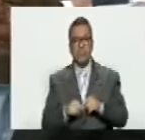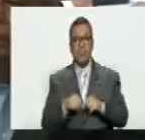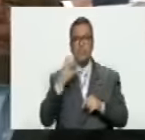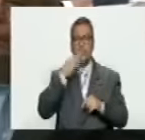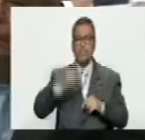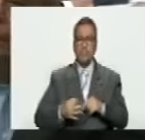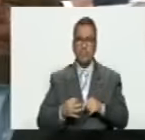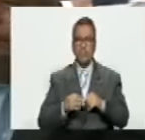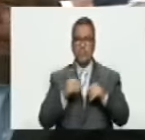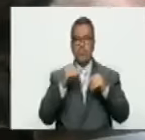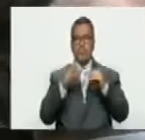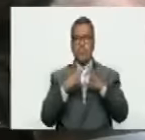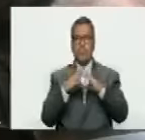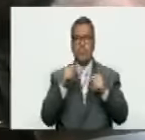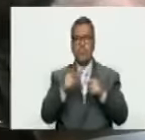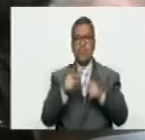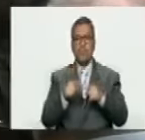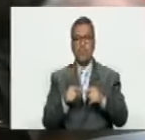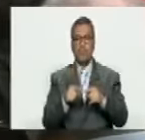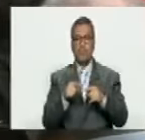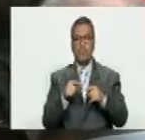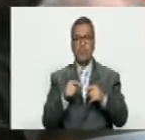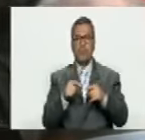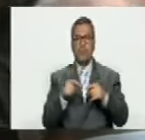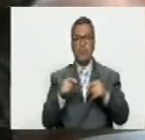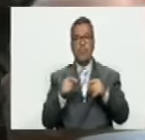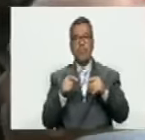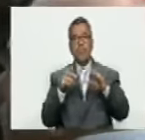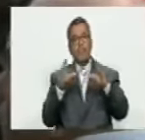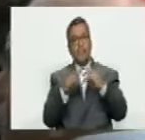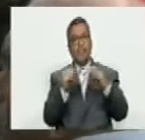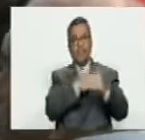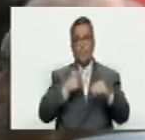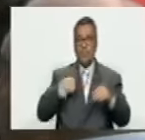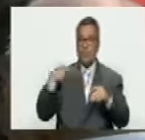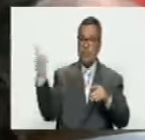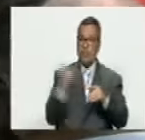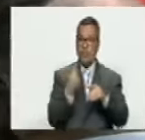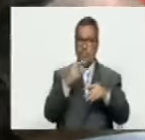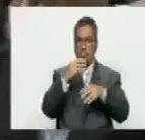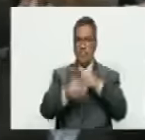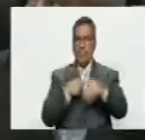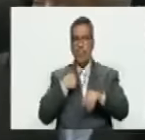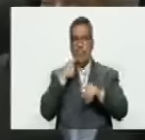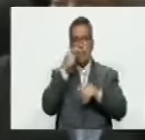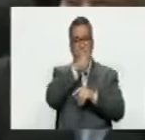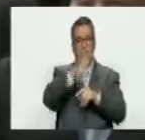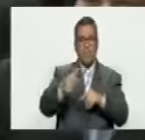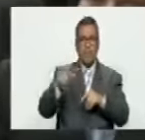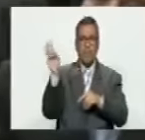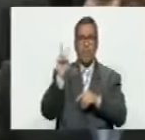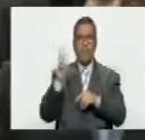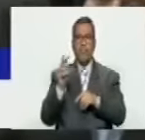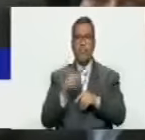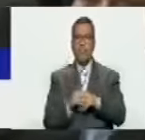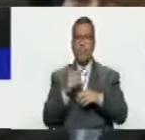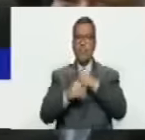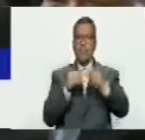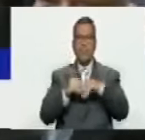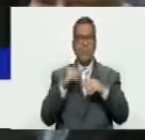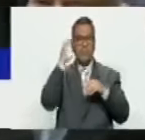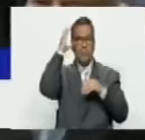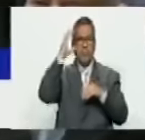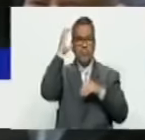a todo ese entramado de farándula que también quiso venir a imponer algo al pueblo de Venezuela como si aquí no hubiese